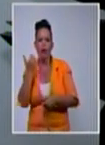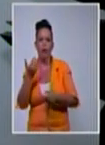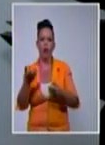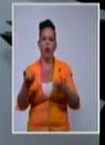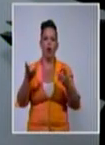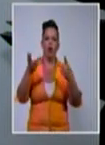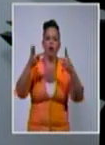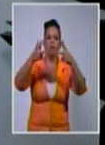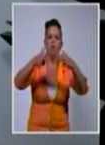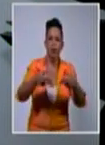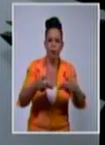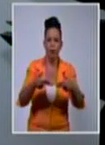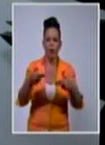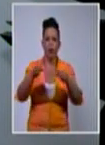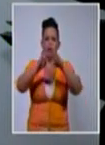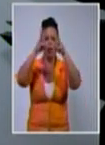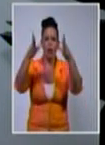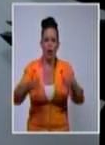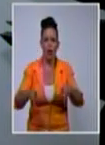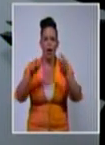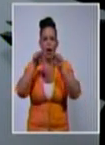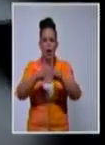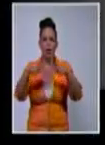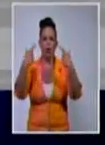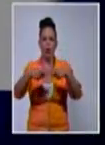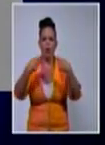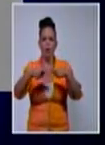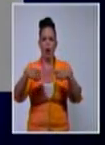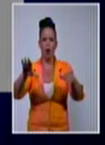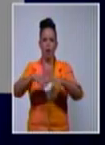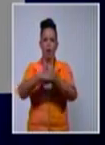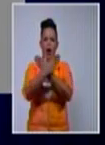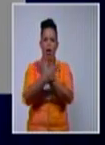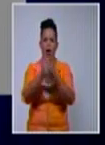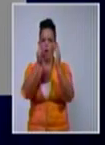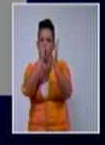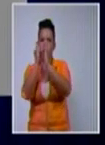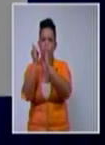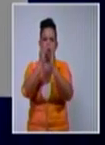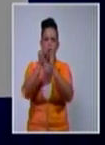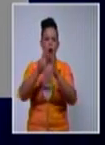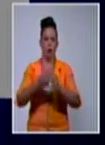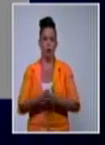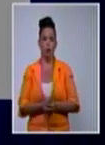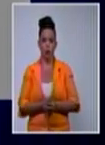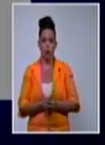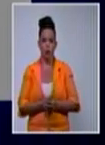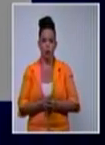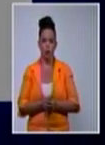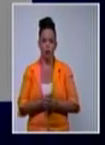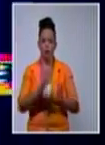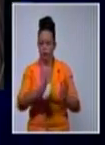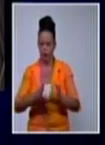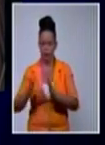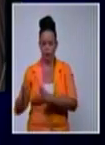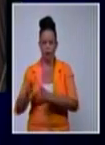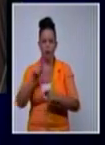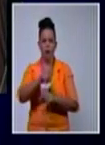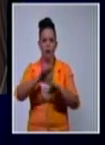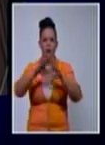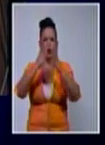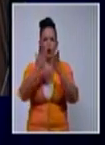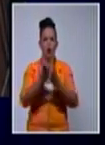grabado por parte de la prensa que está en la embajada. La manipulación de la identidad de los cubanos y de sus recursos simbólicos